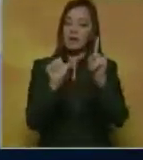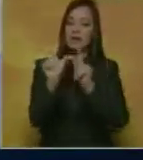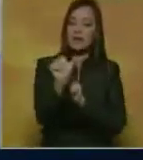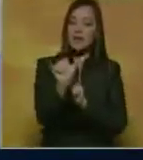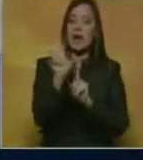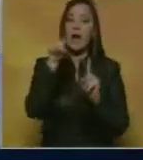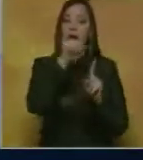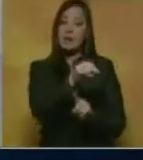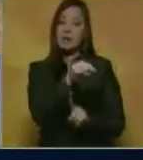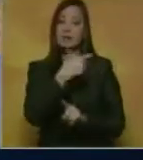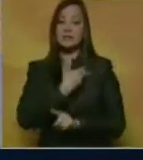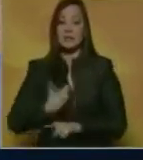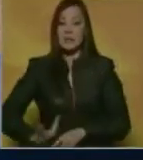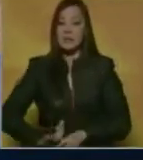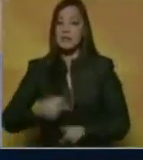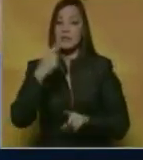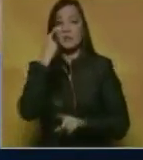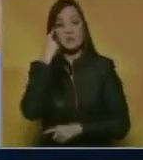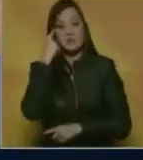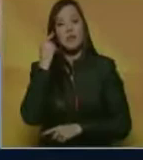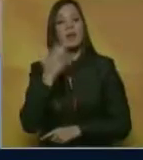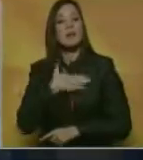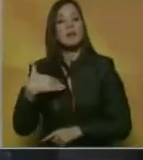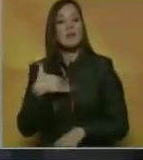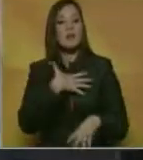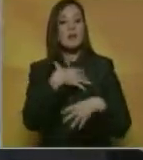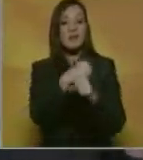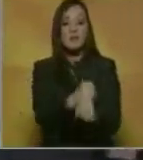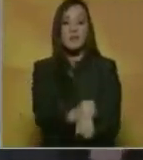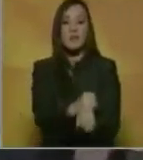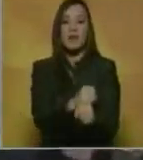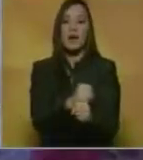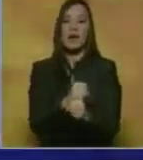busca reforzar la confianza de Estados Unidos en su país.